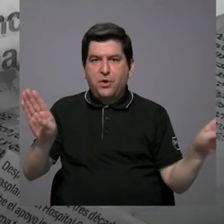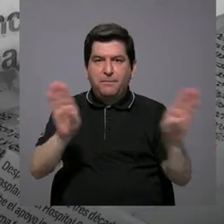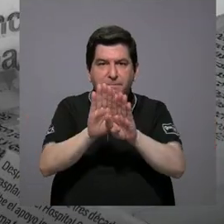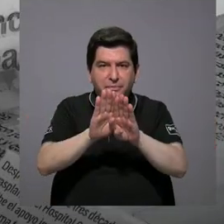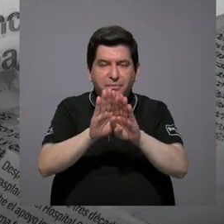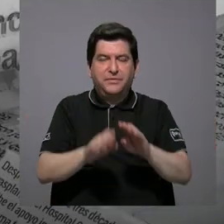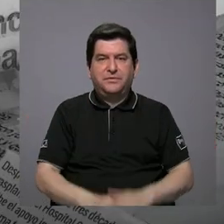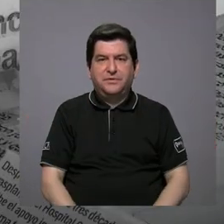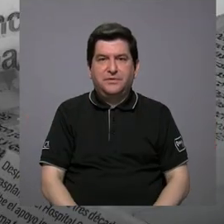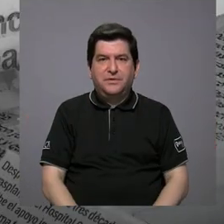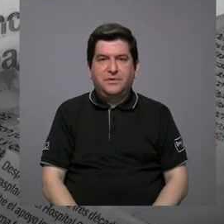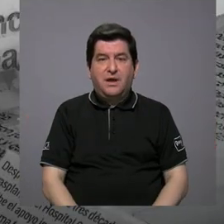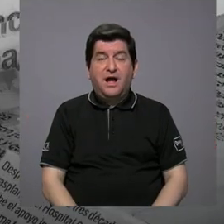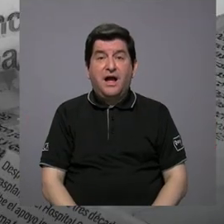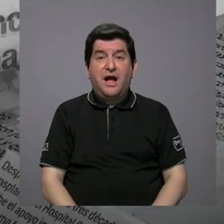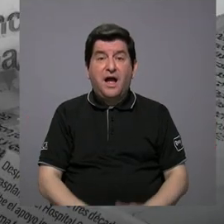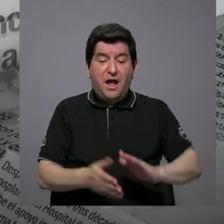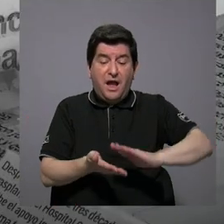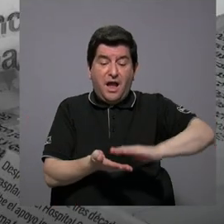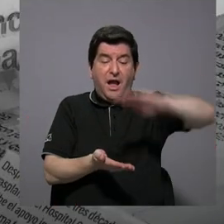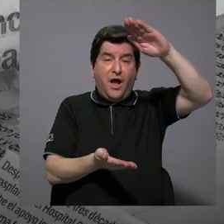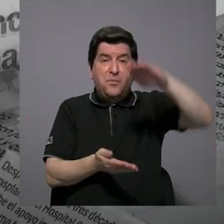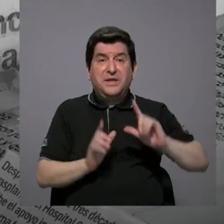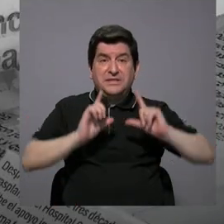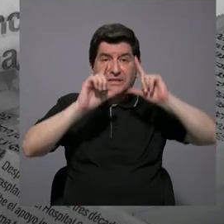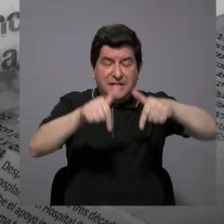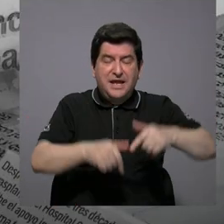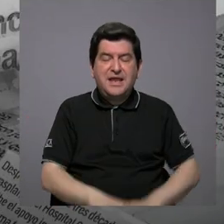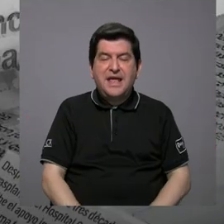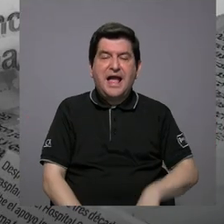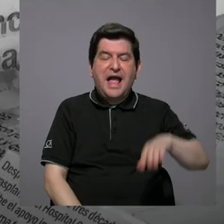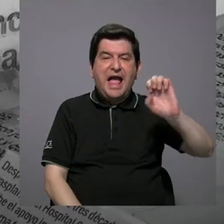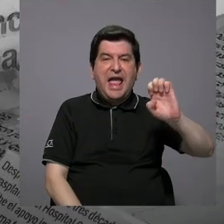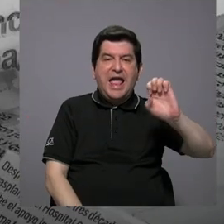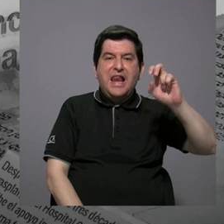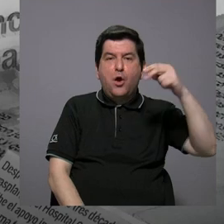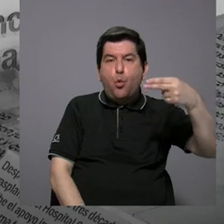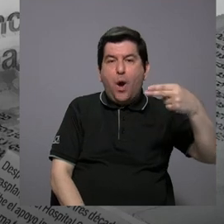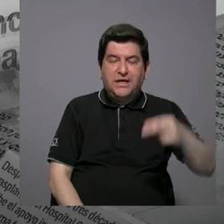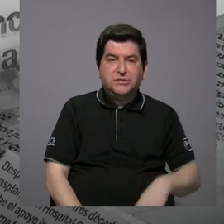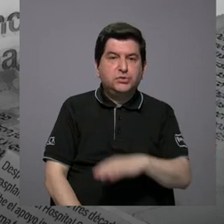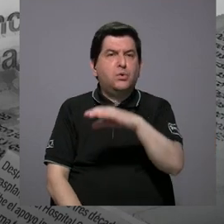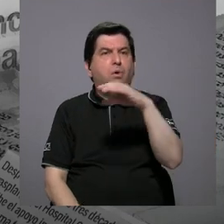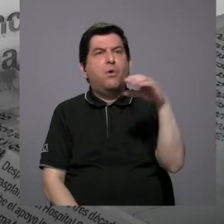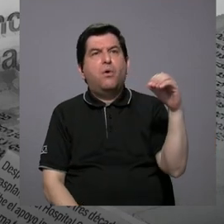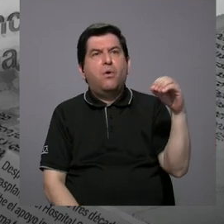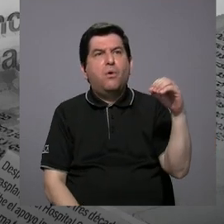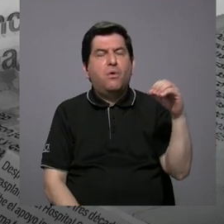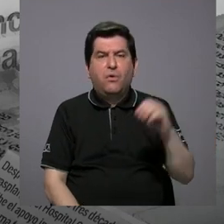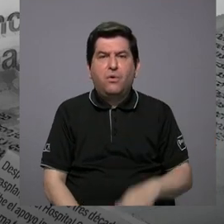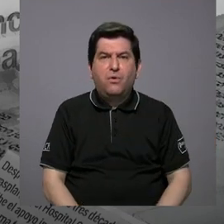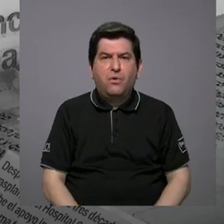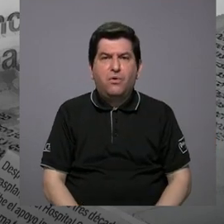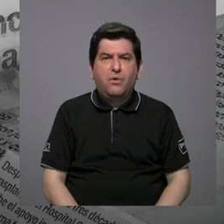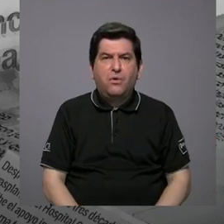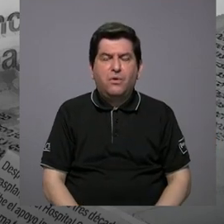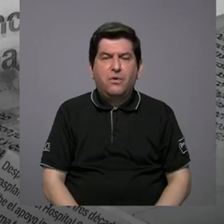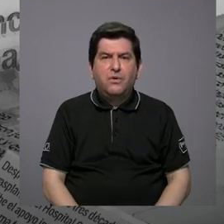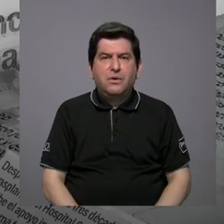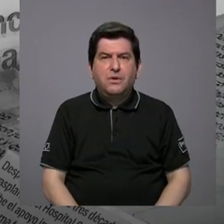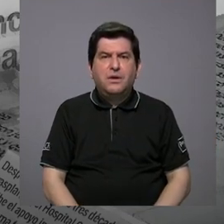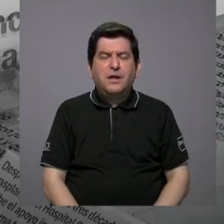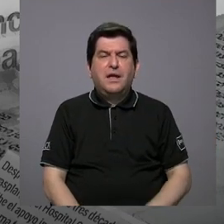habría más recepción en el guaso, o el relleno sanitario de